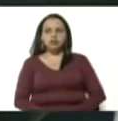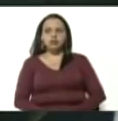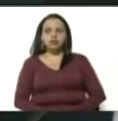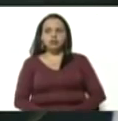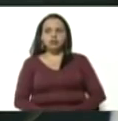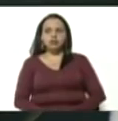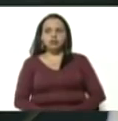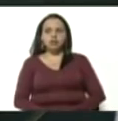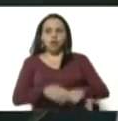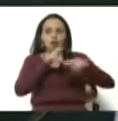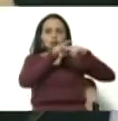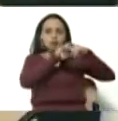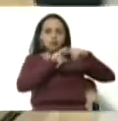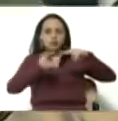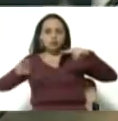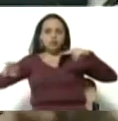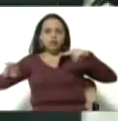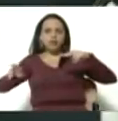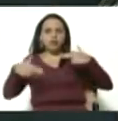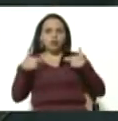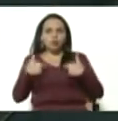llamados teleféricos humanos.